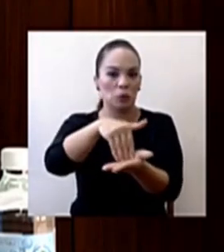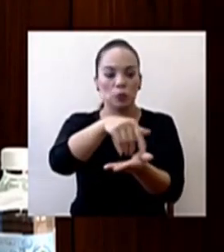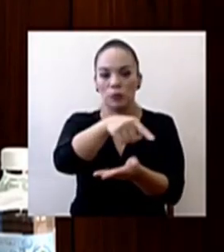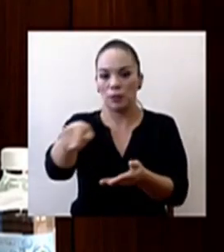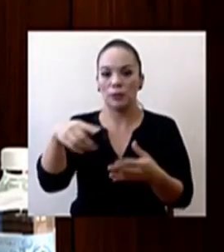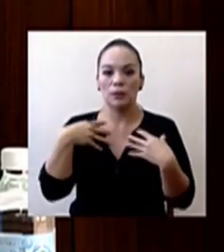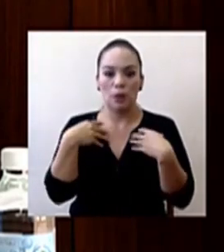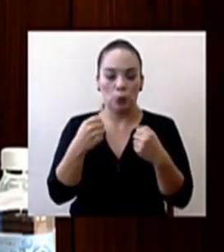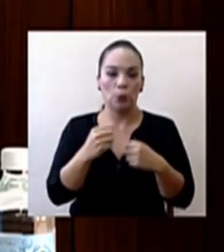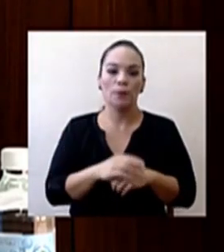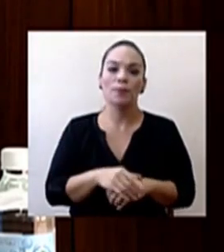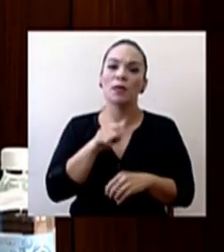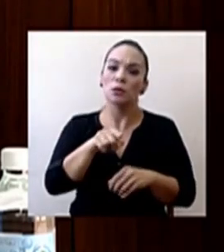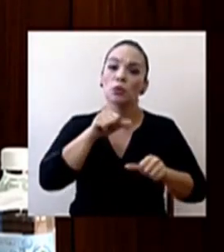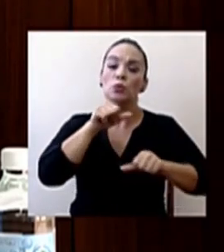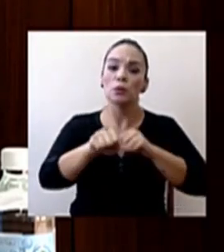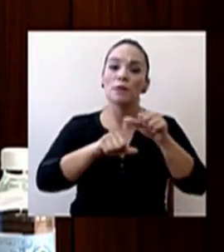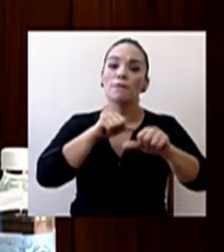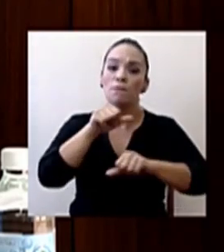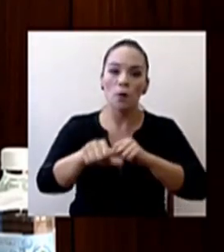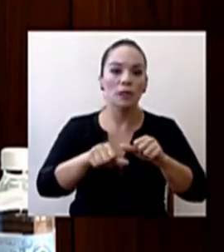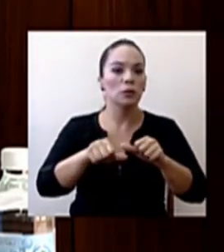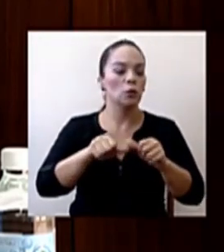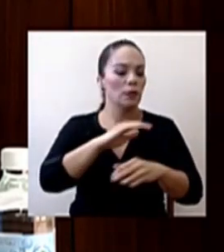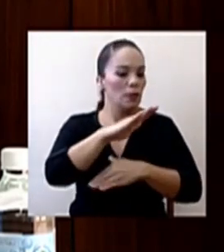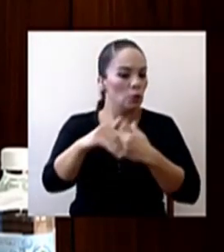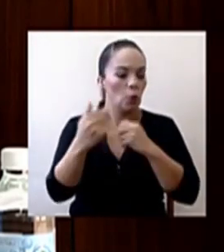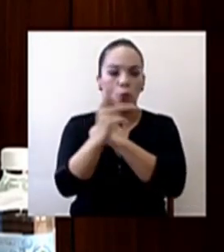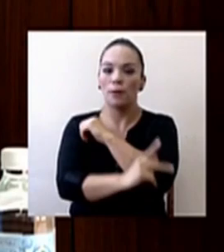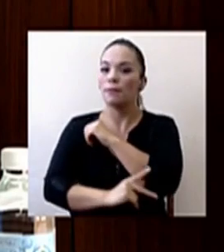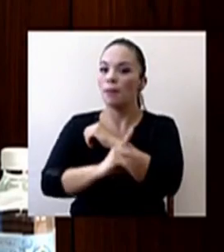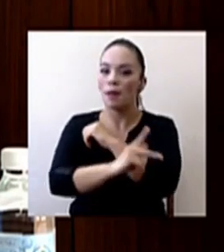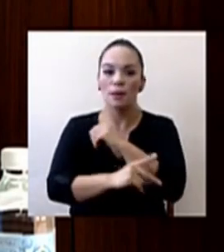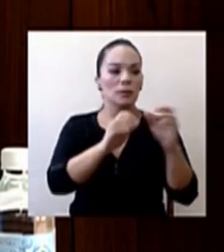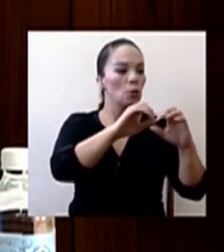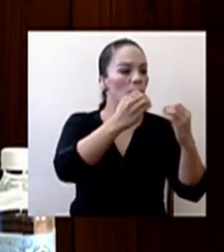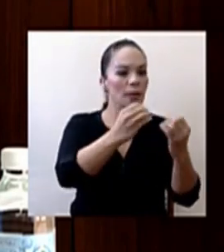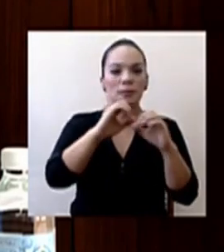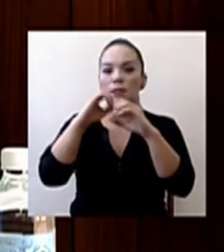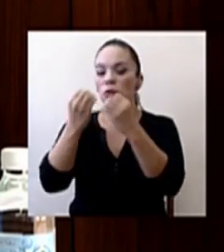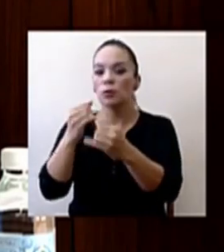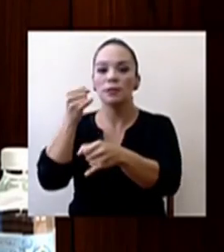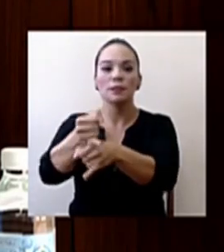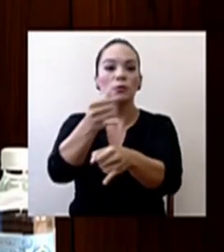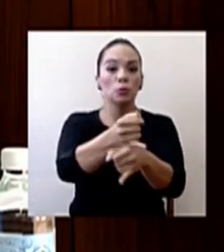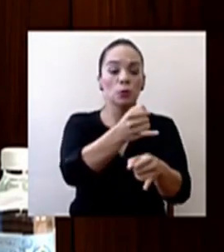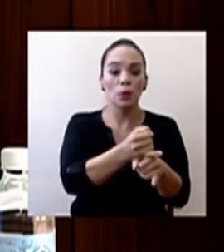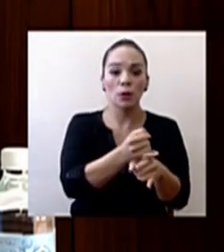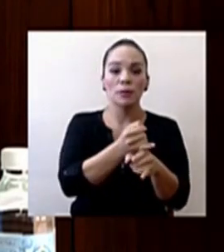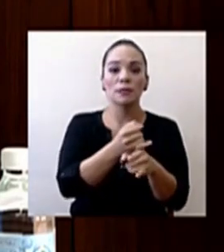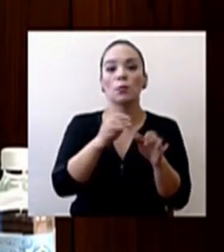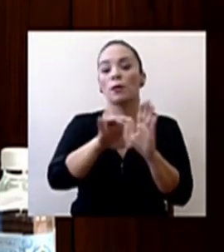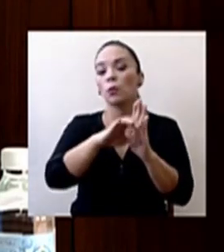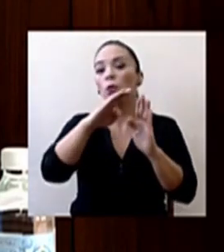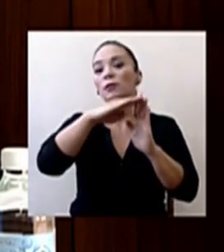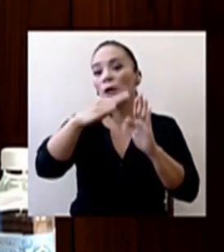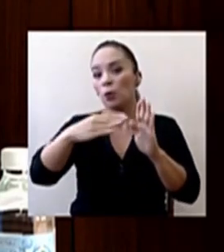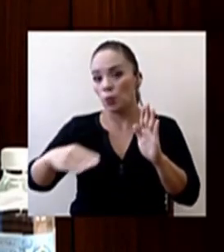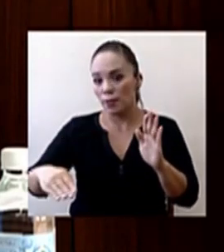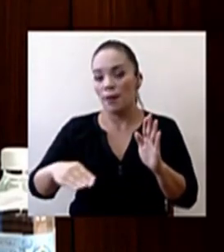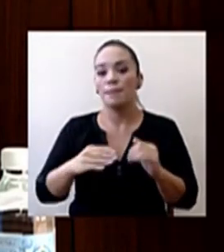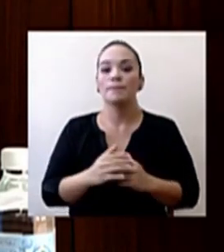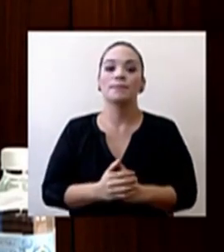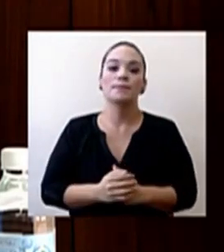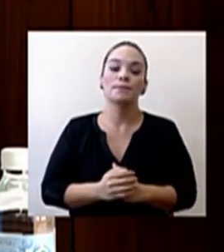vemos que esto es un esfuerzo todo país. Organizaciones o instituciones como la Contraloría General de la